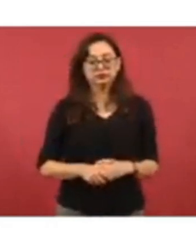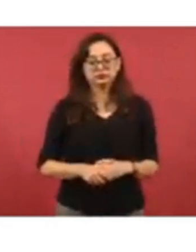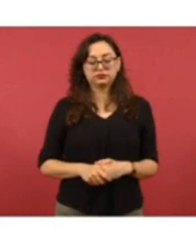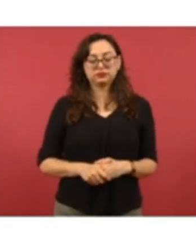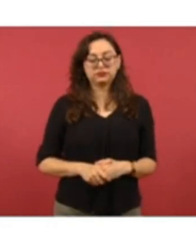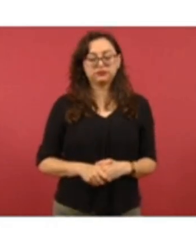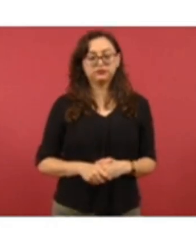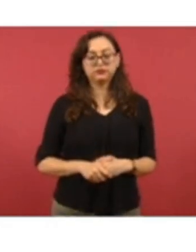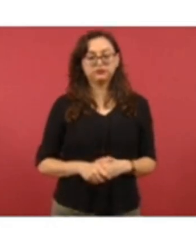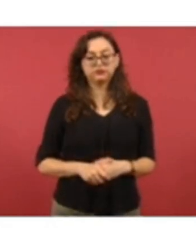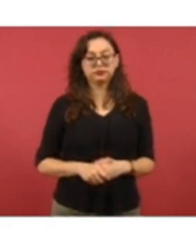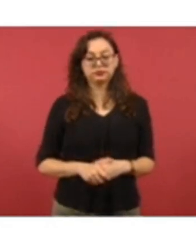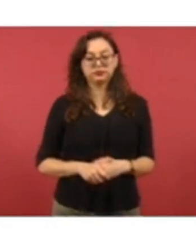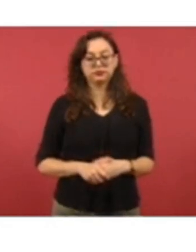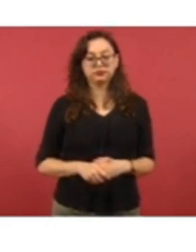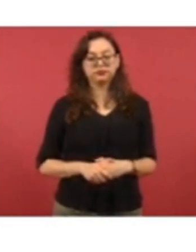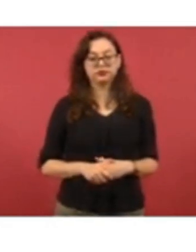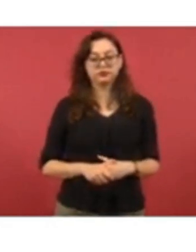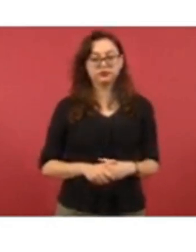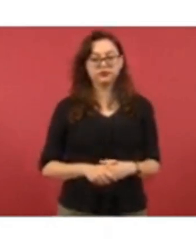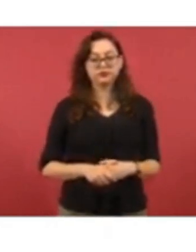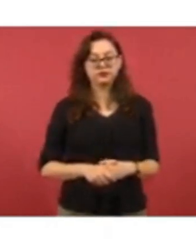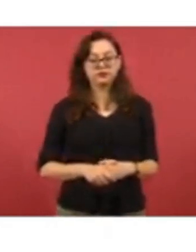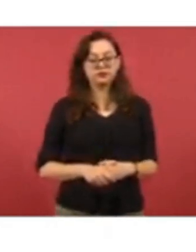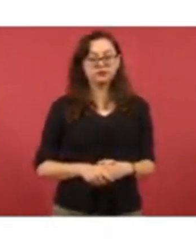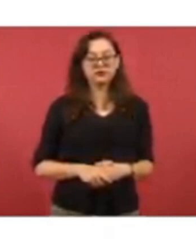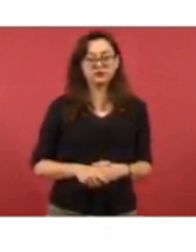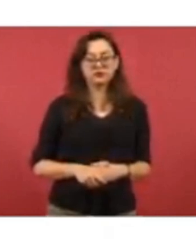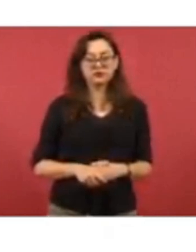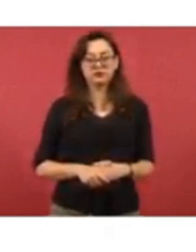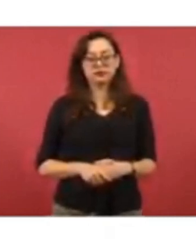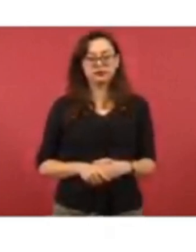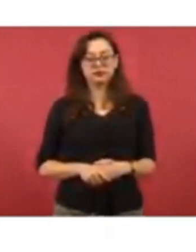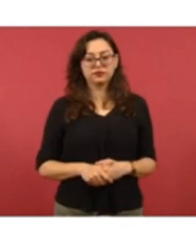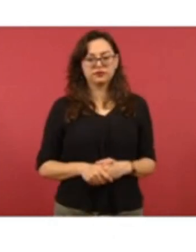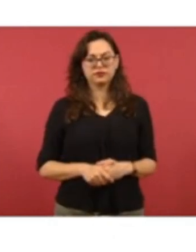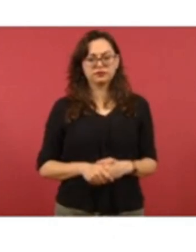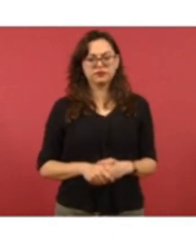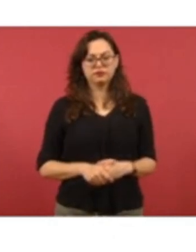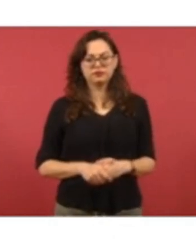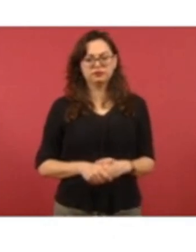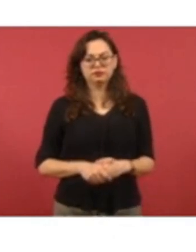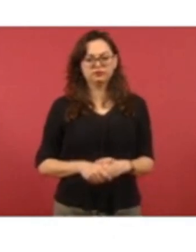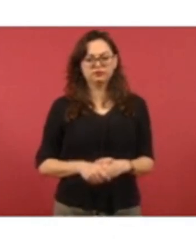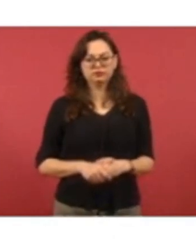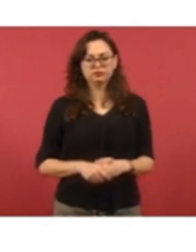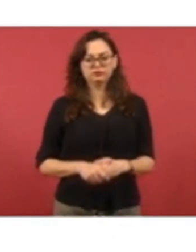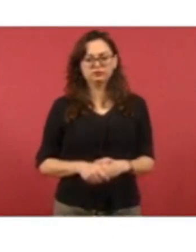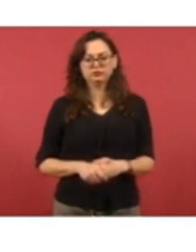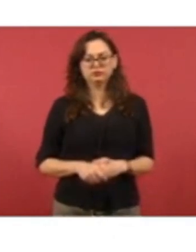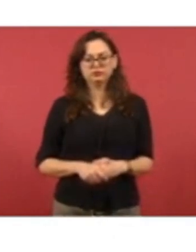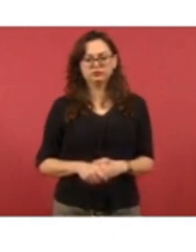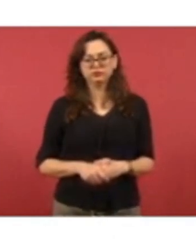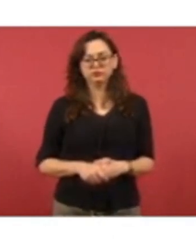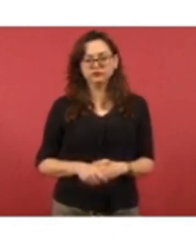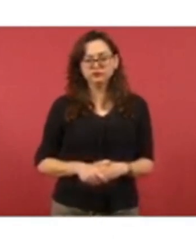el que puso